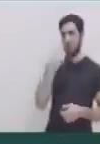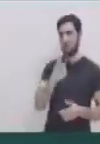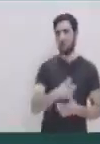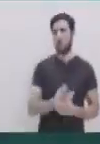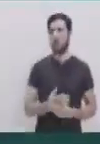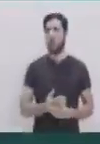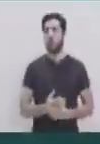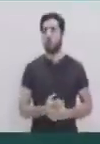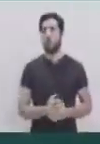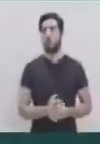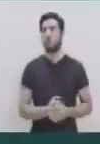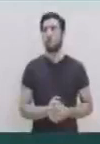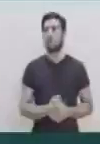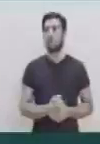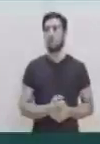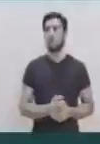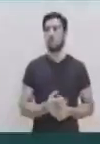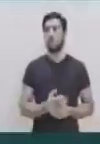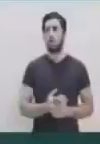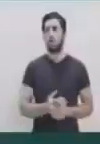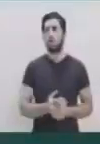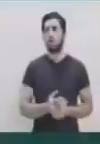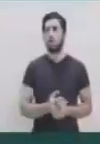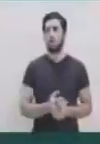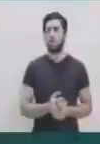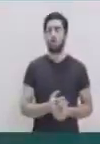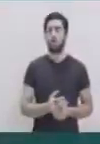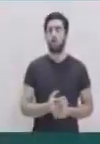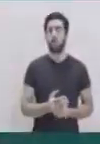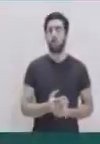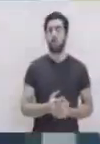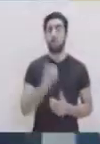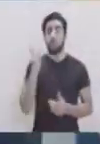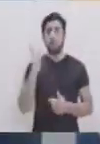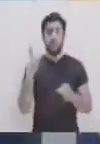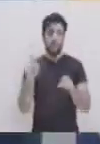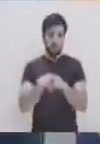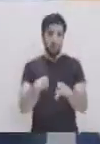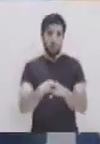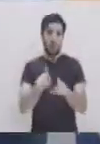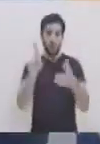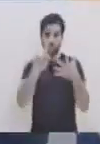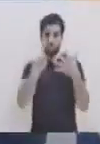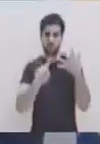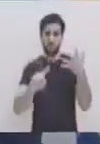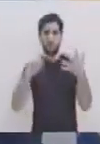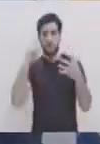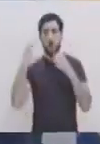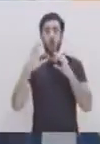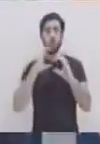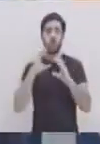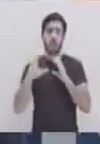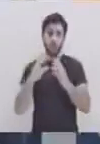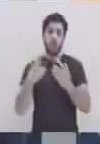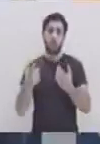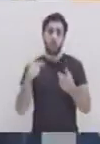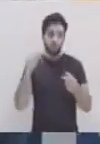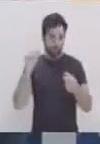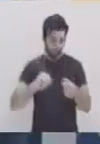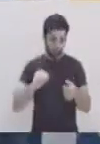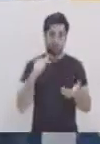¿Realmente usted se vuelve parte activa de un medio de comunicación? Pues al momento de uno estar en interacción, sí.